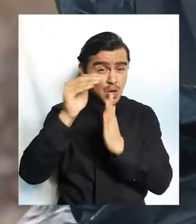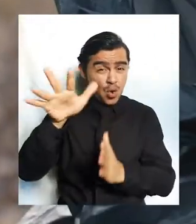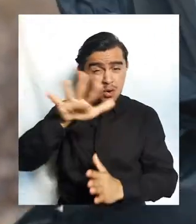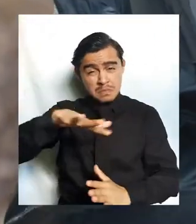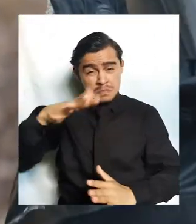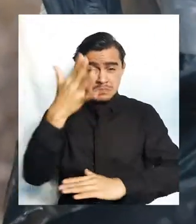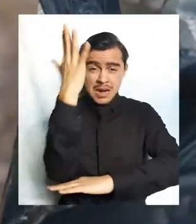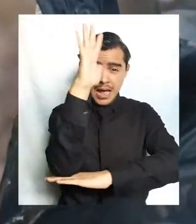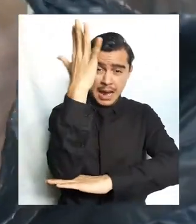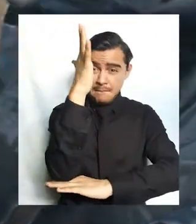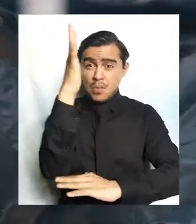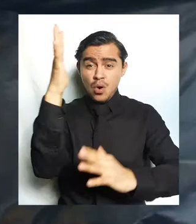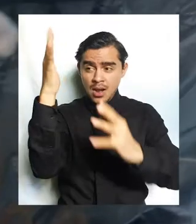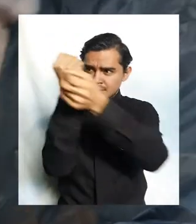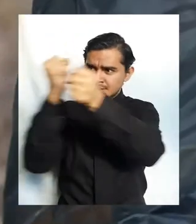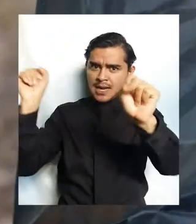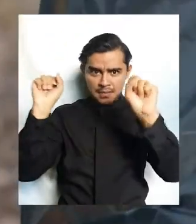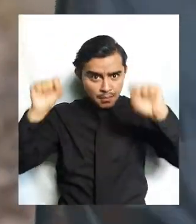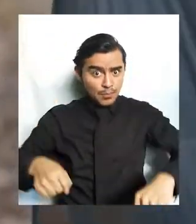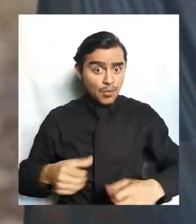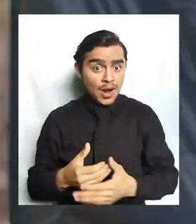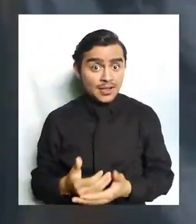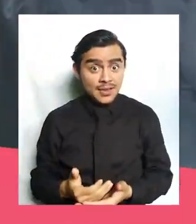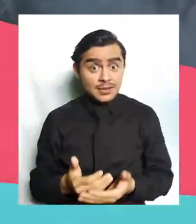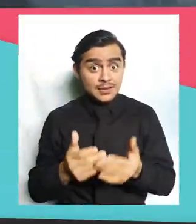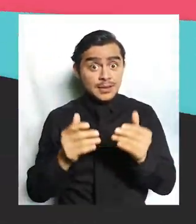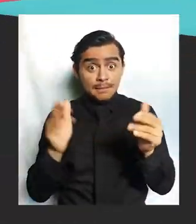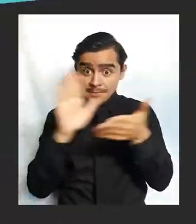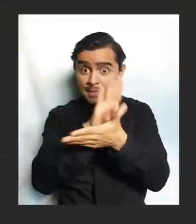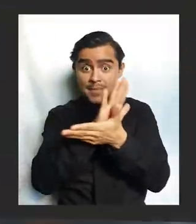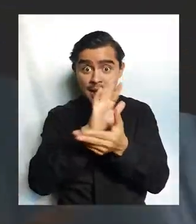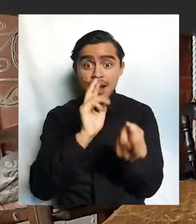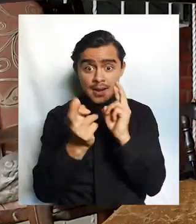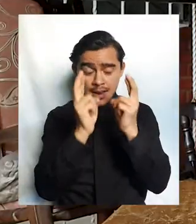Es por eso que reciclar el papel es muy importante.